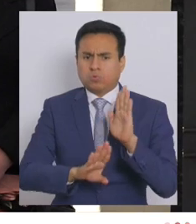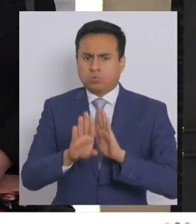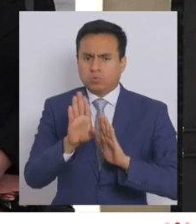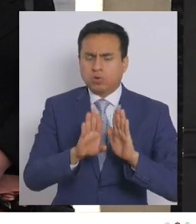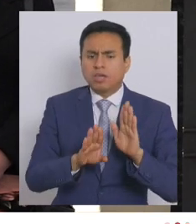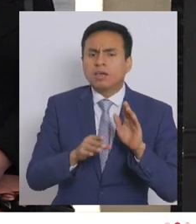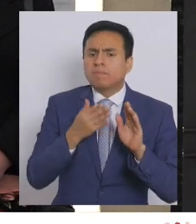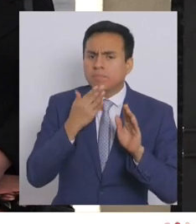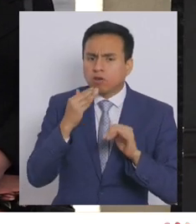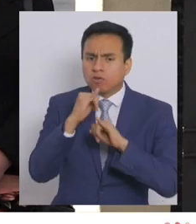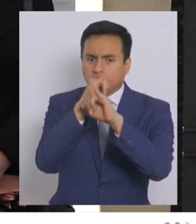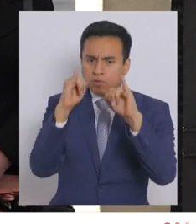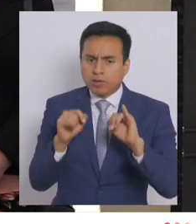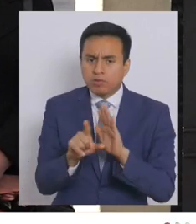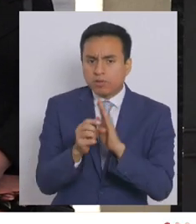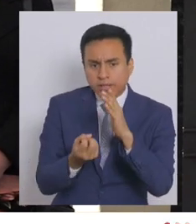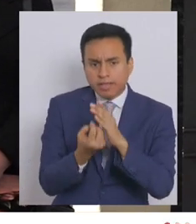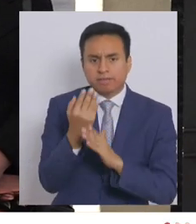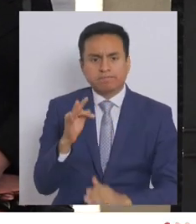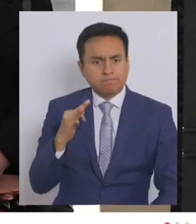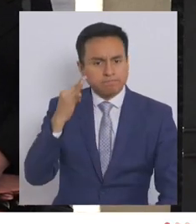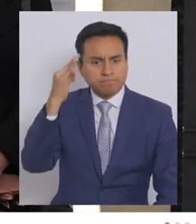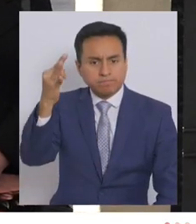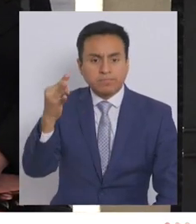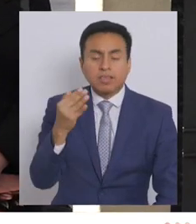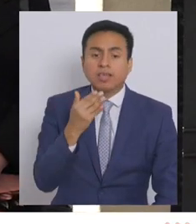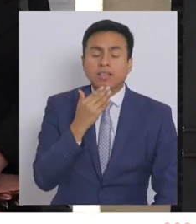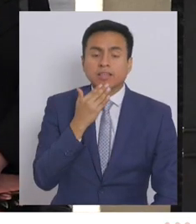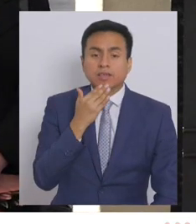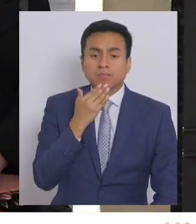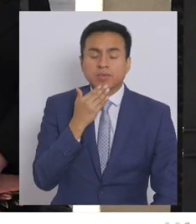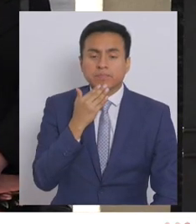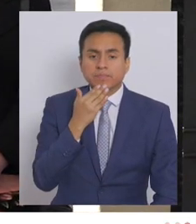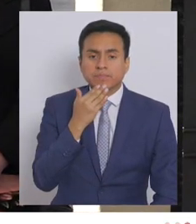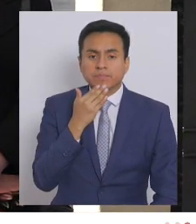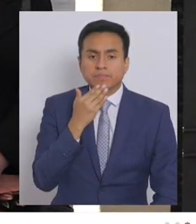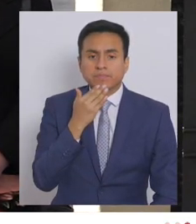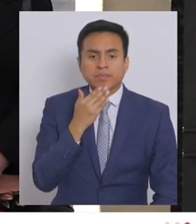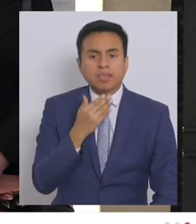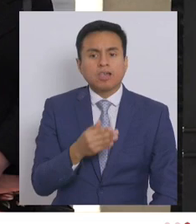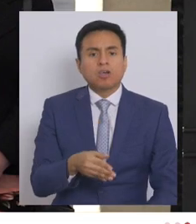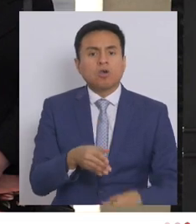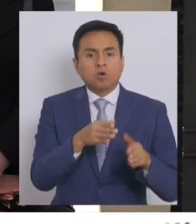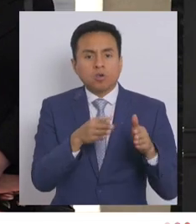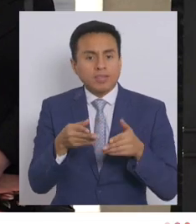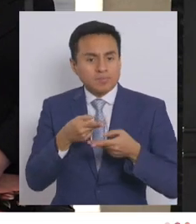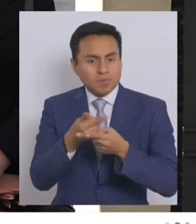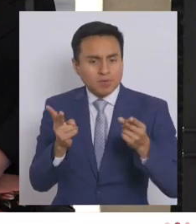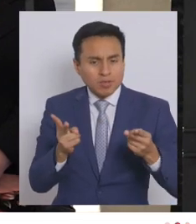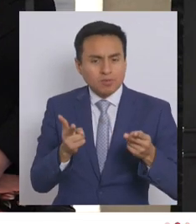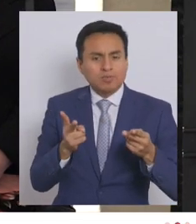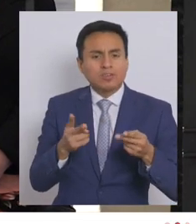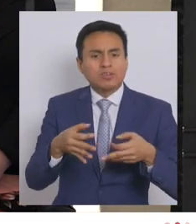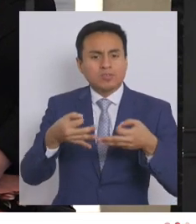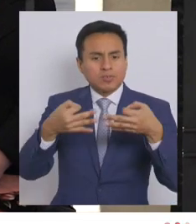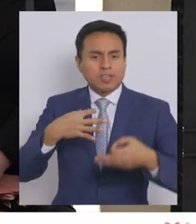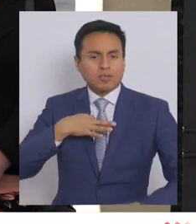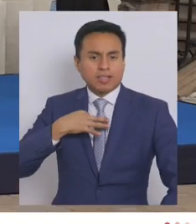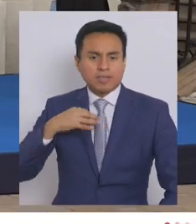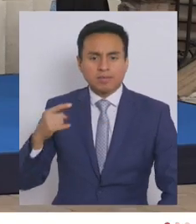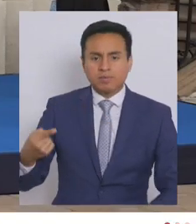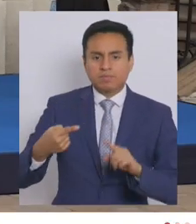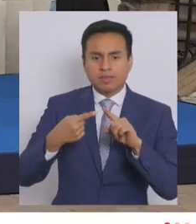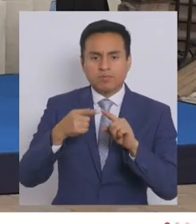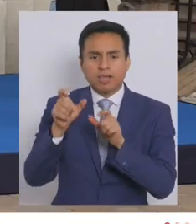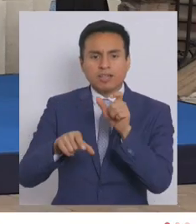cuando tengamos esta nueva ley. Pero además, el orden público, la seguridad ciudadana, es la primera prioridad